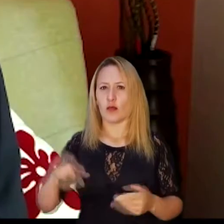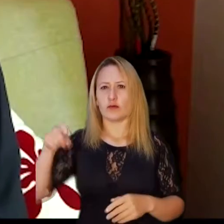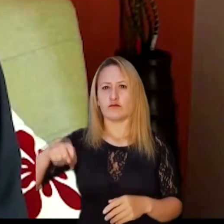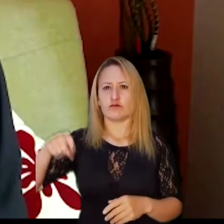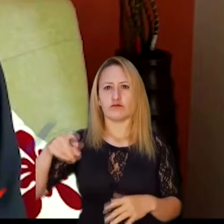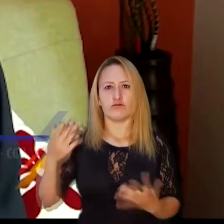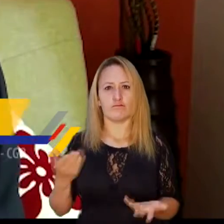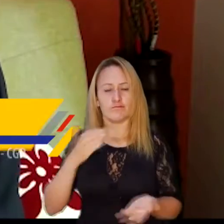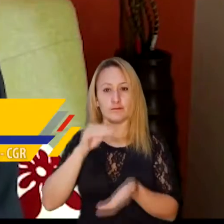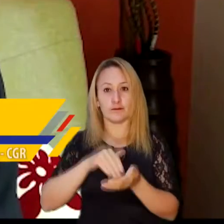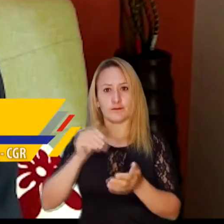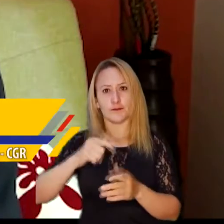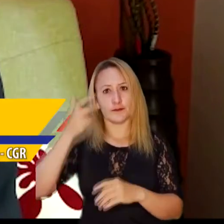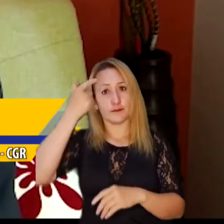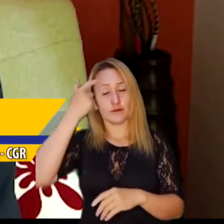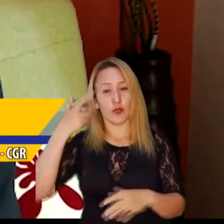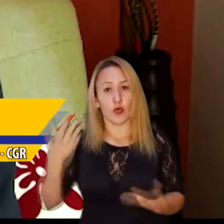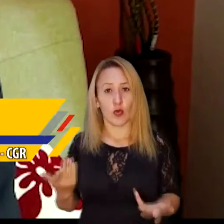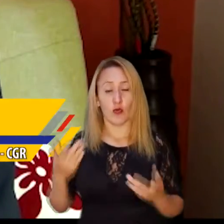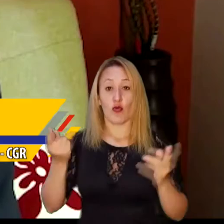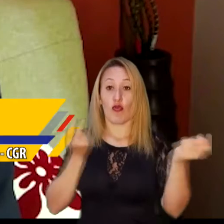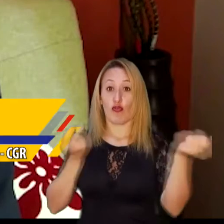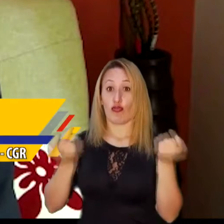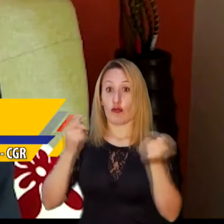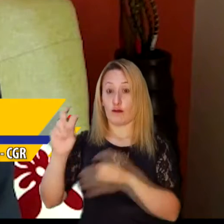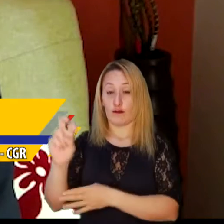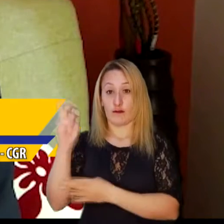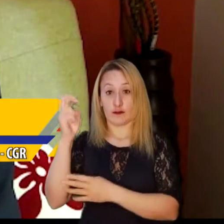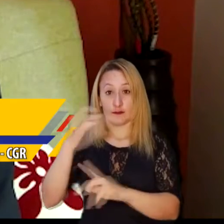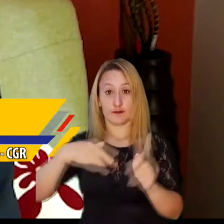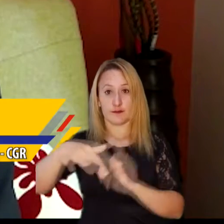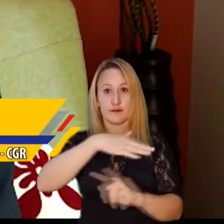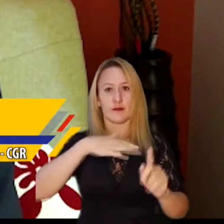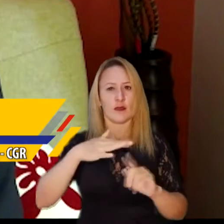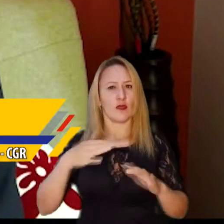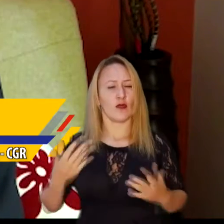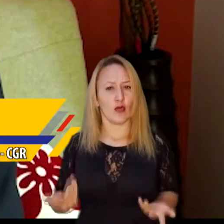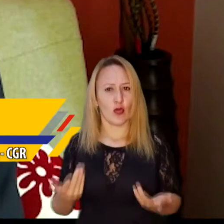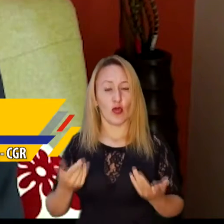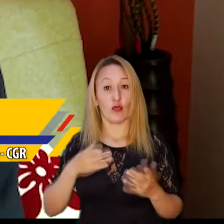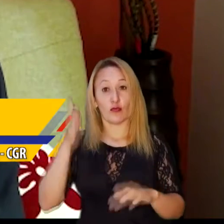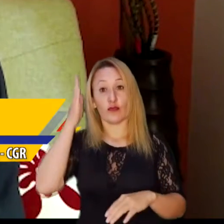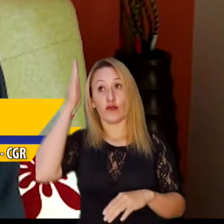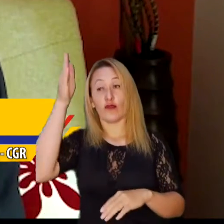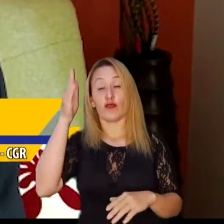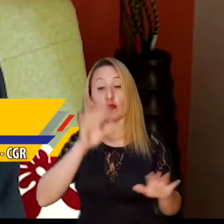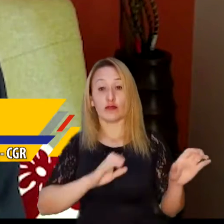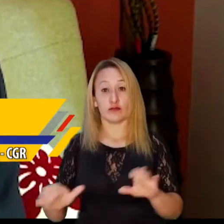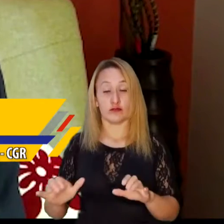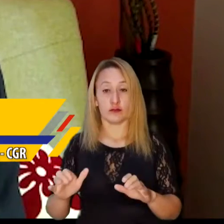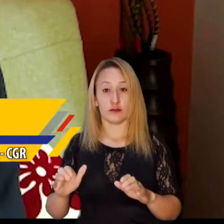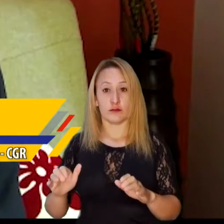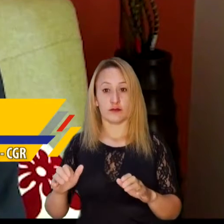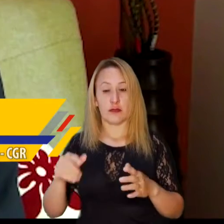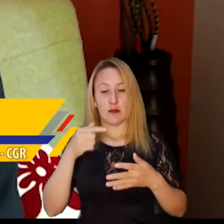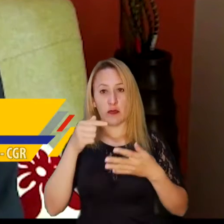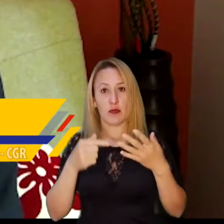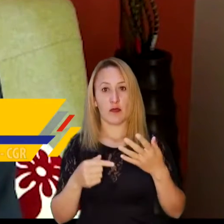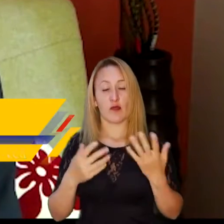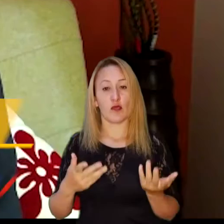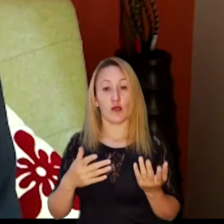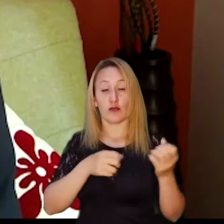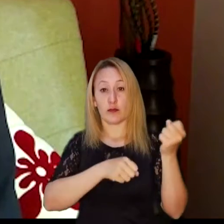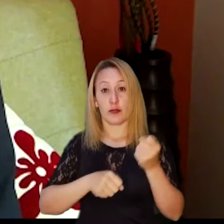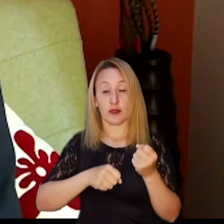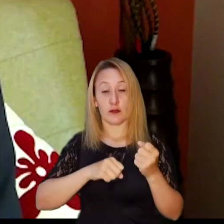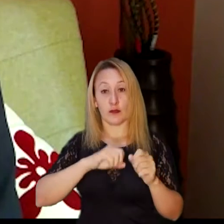Cubre la necesidad de generar un centro de pensamiento sobre el control fiscal ambiental, que permita la orientación sobre futuras líneas de actuación